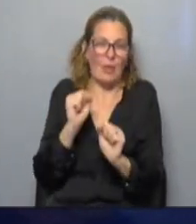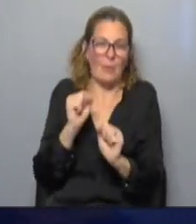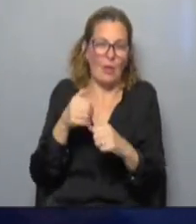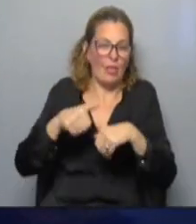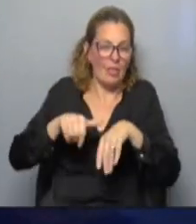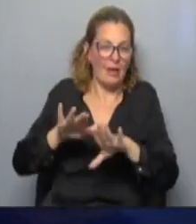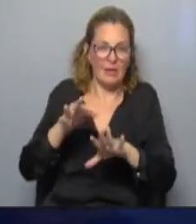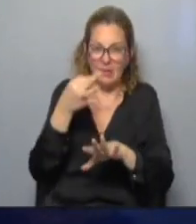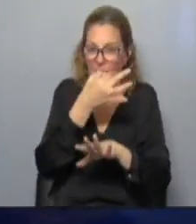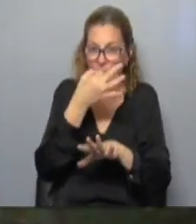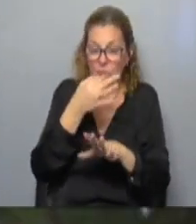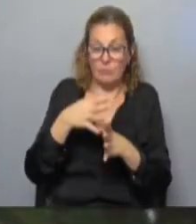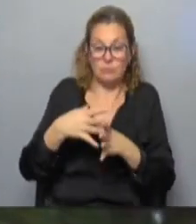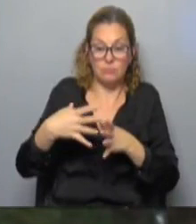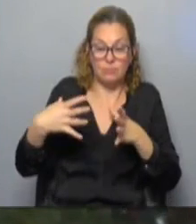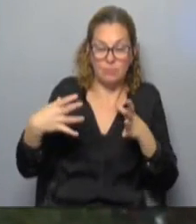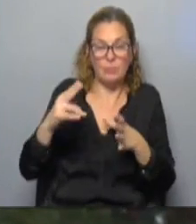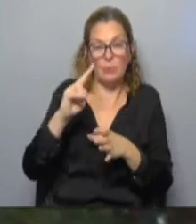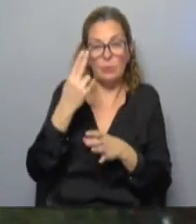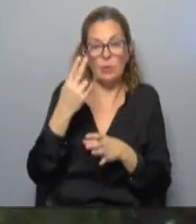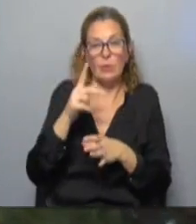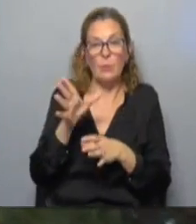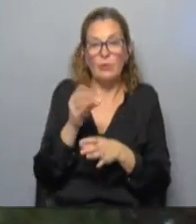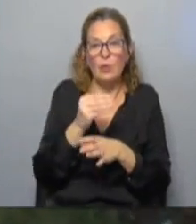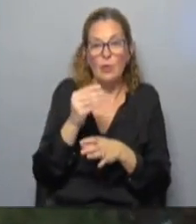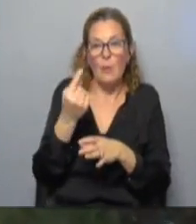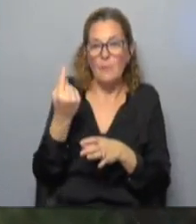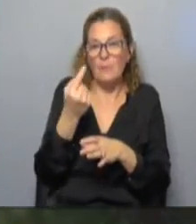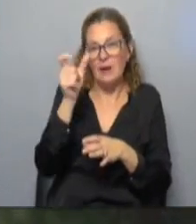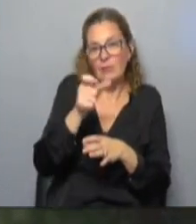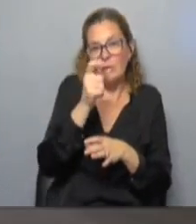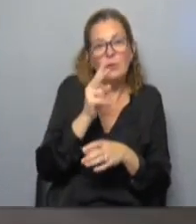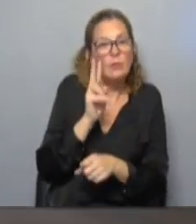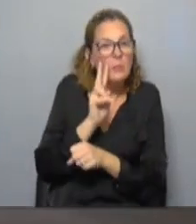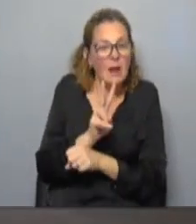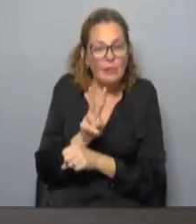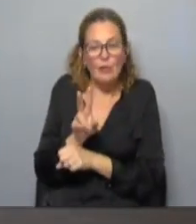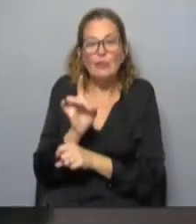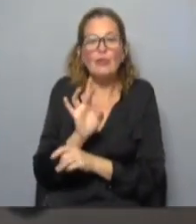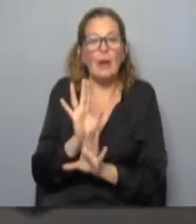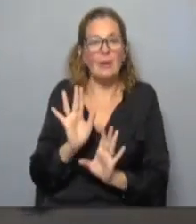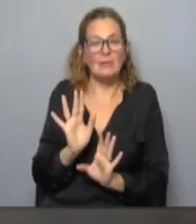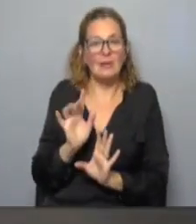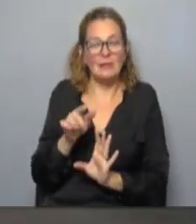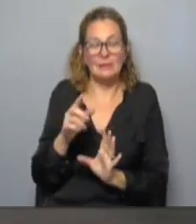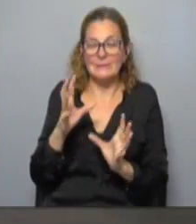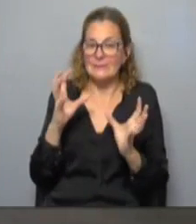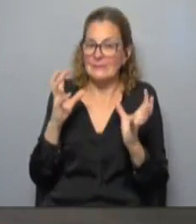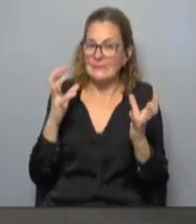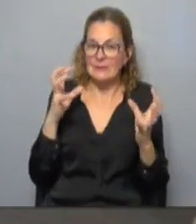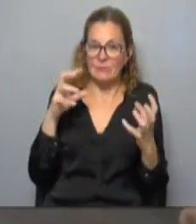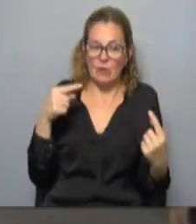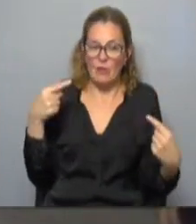el narcotráfico crezca en el país. Soy, como todo ciudadano, un simple observador de este recrudecimiento del